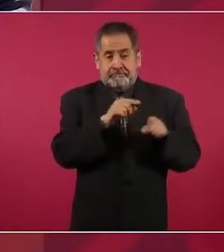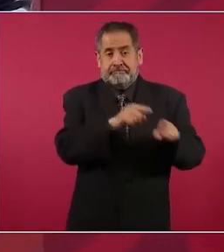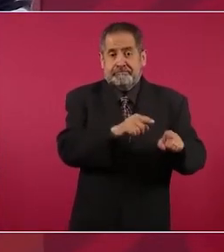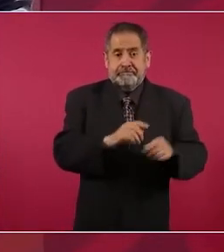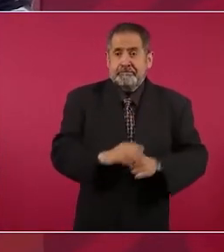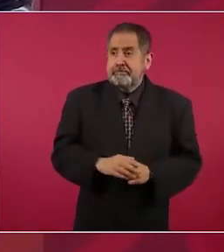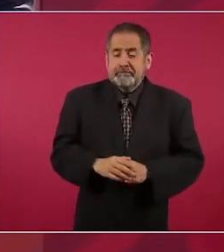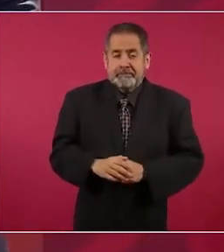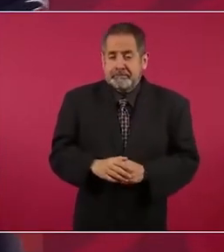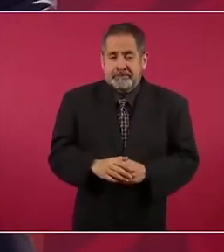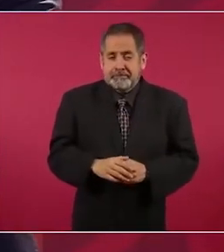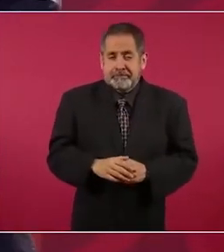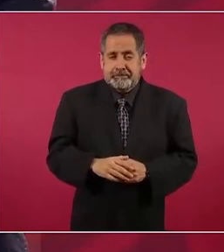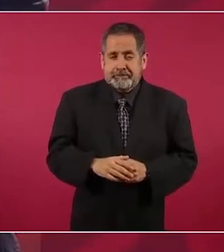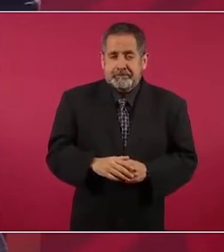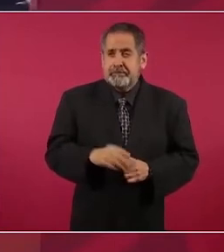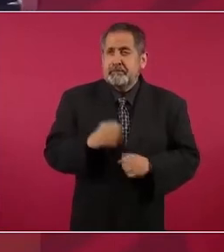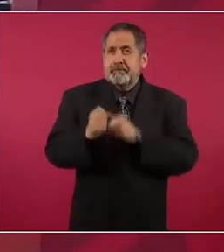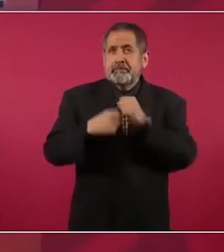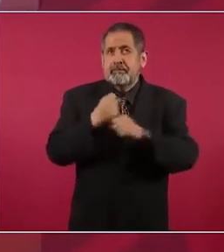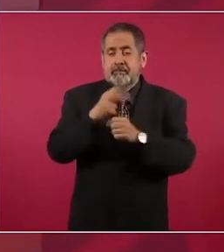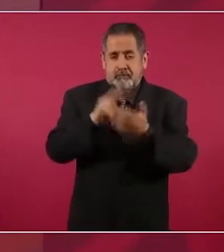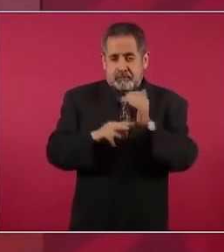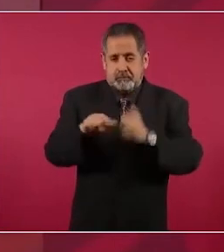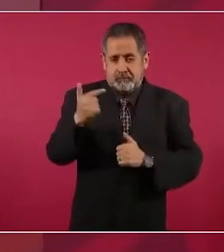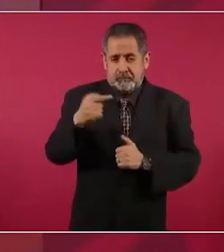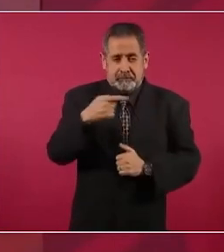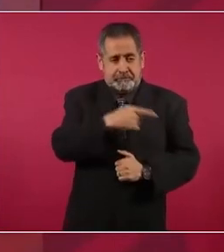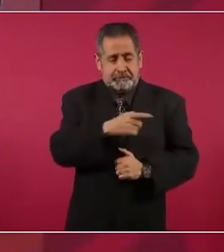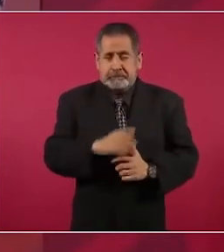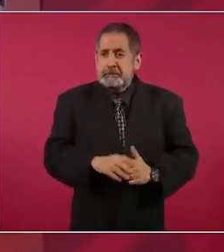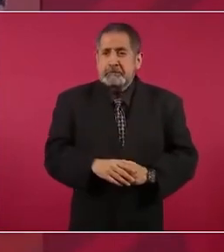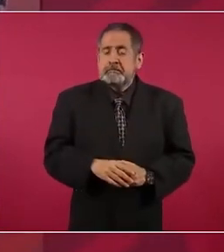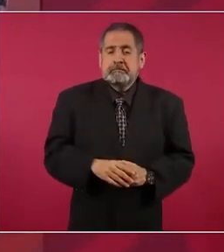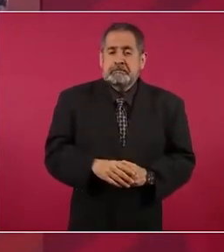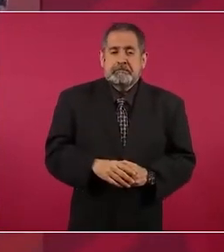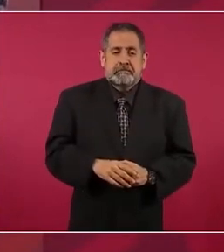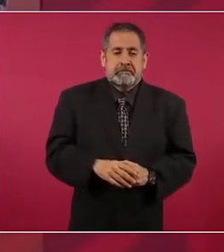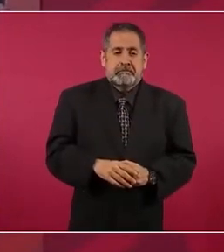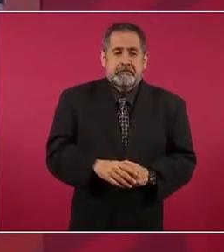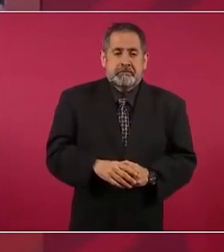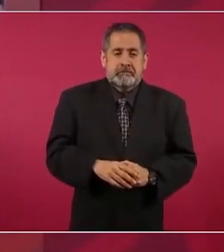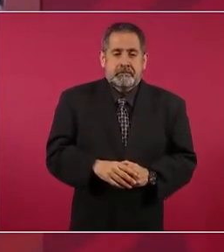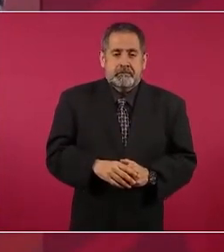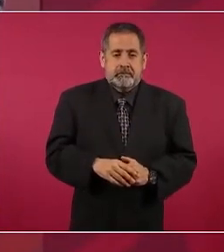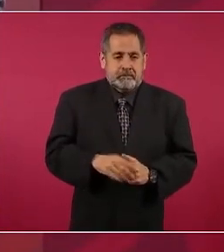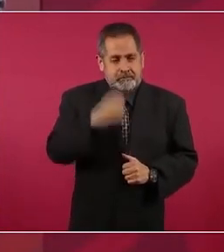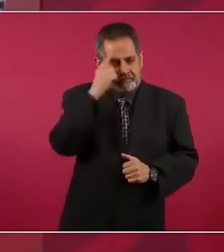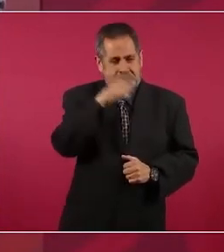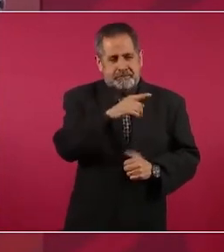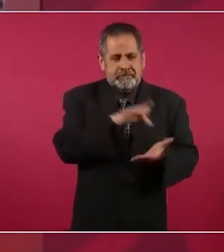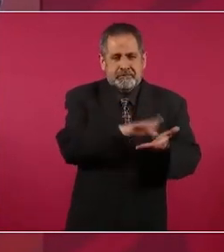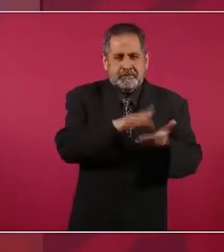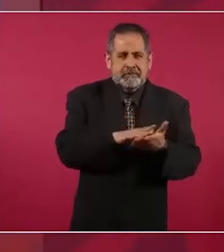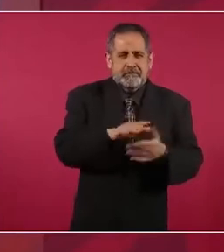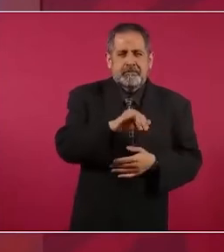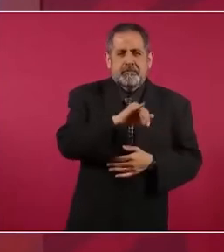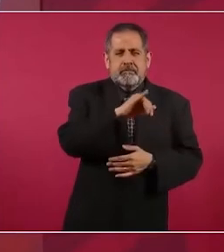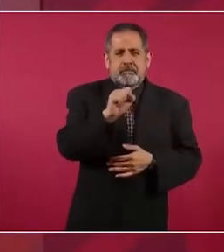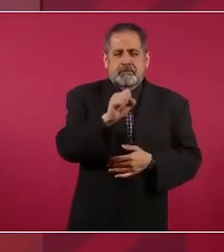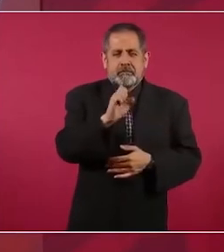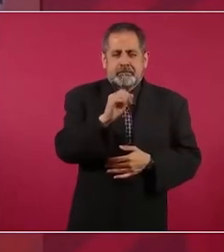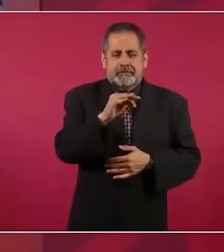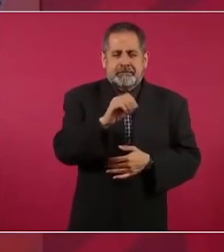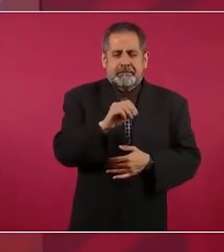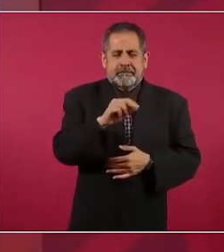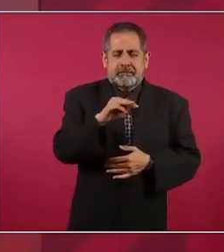En el 12, Josefina Vajemota llamó a votar